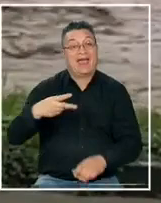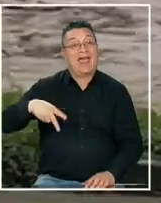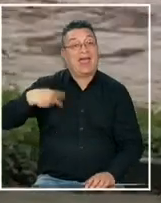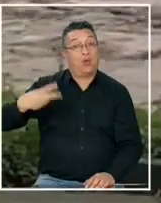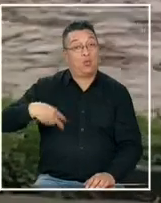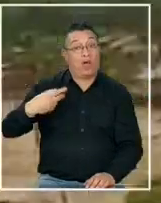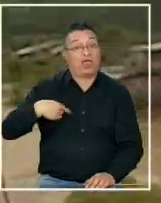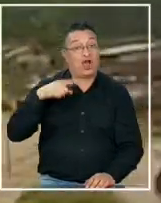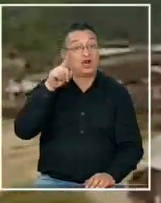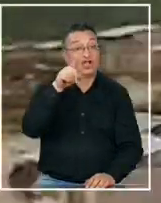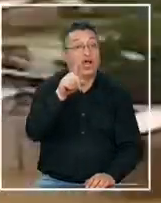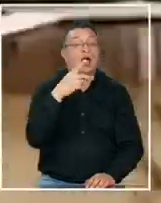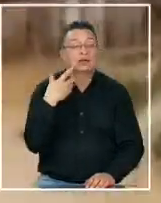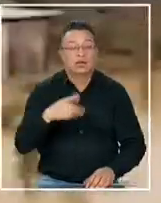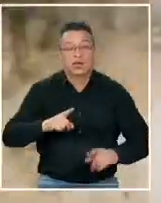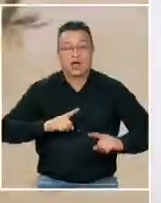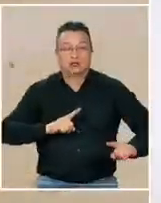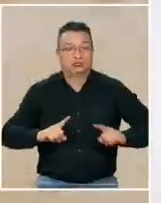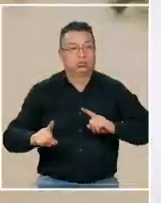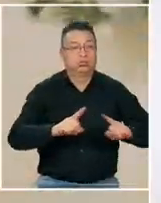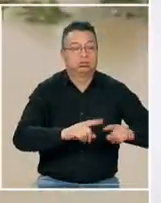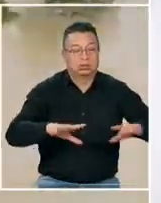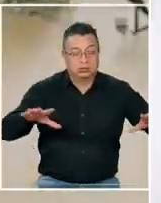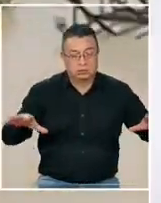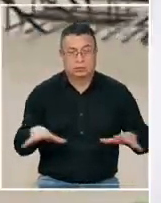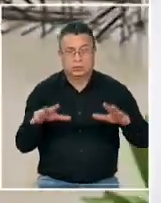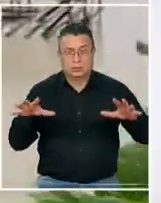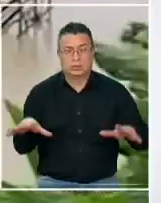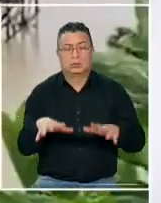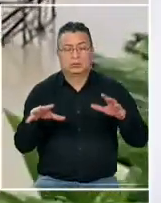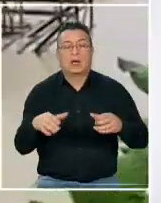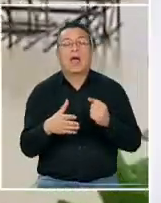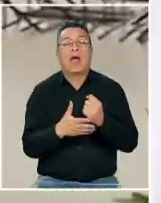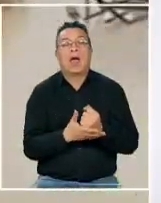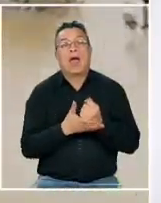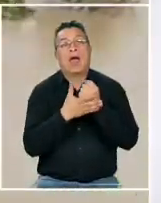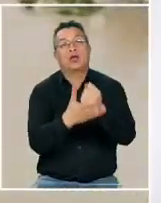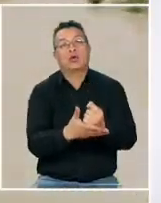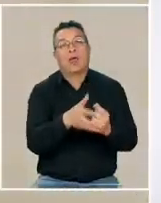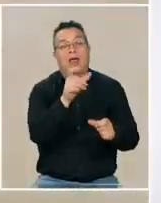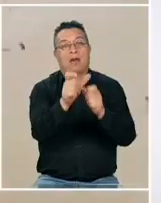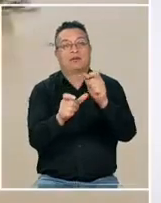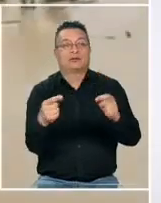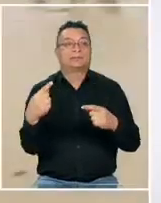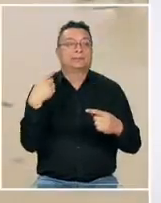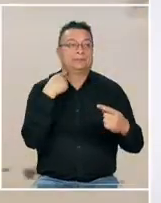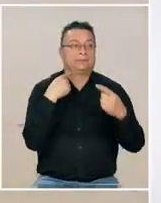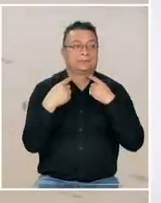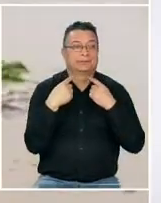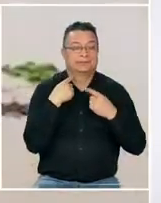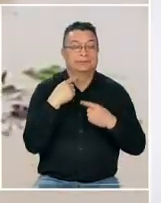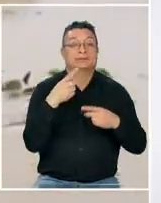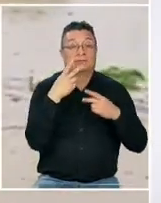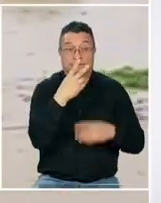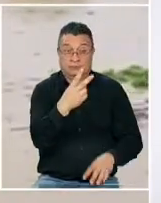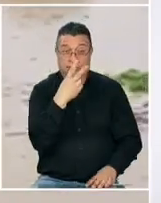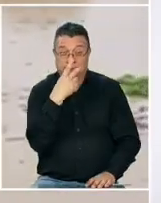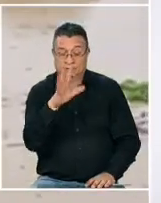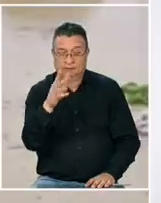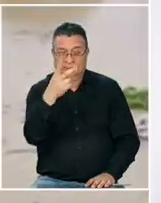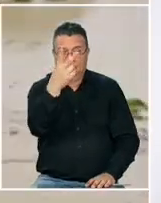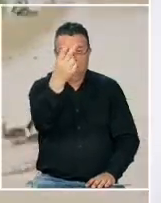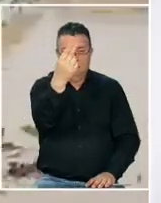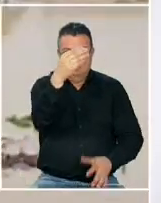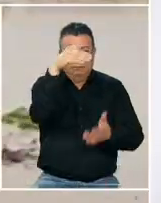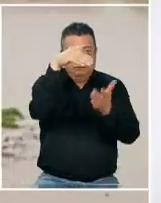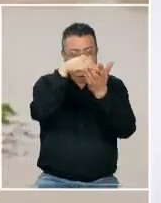obviamente están coordinando los esfuerzos necesarios para poder ayudar a la población ahí afectada ya veíamos por lo menos 12 mil